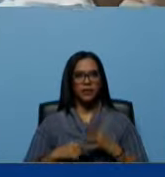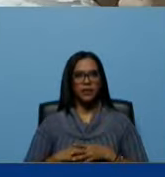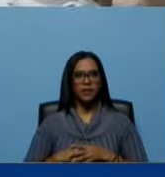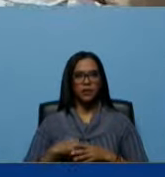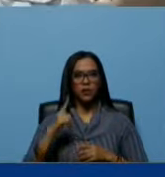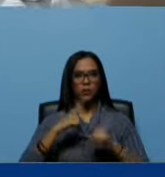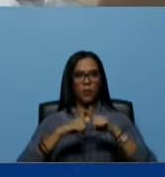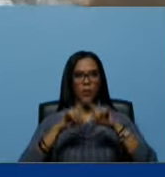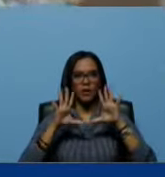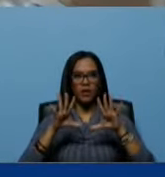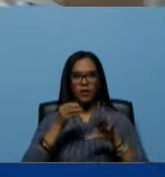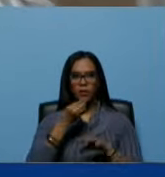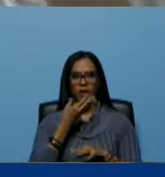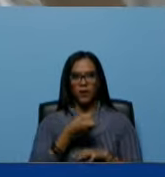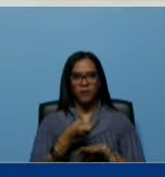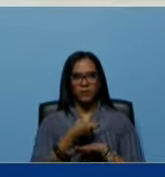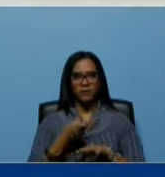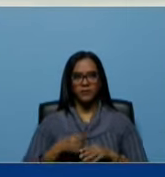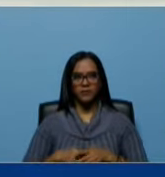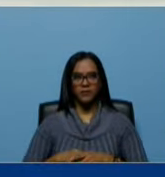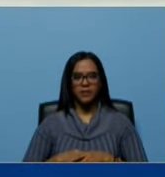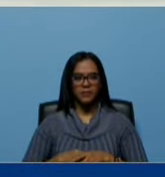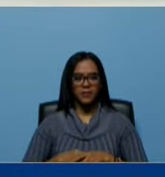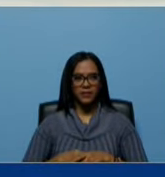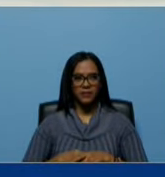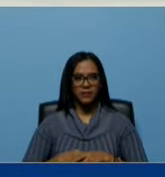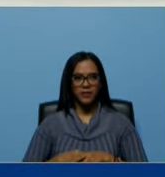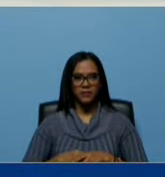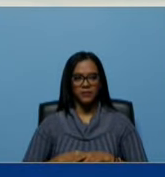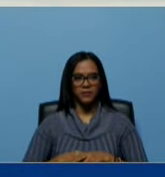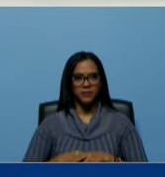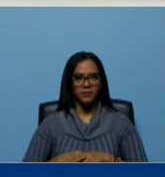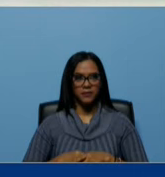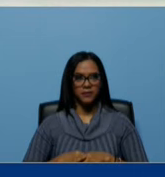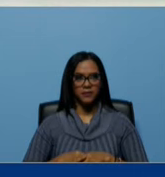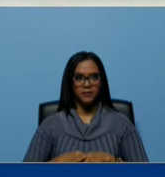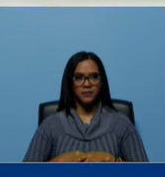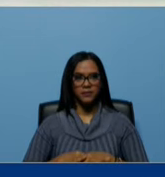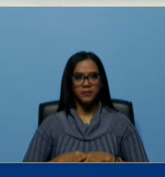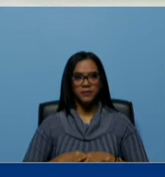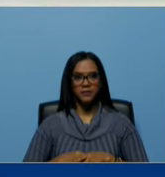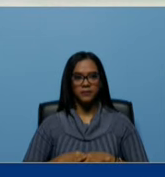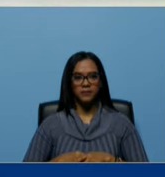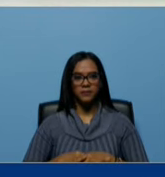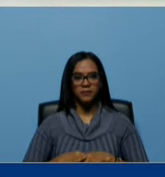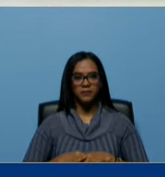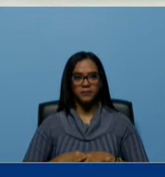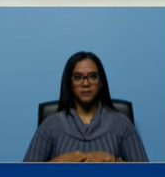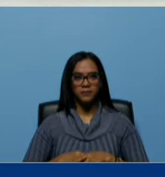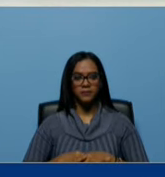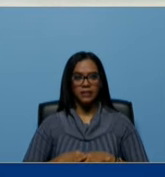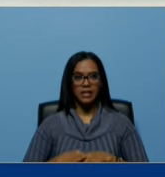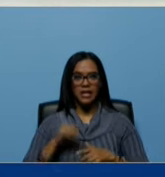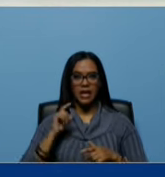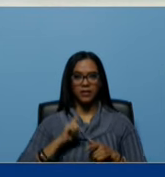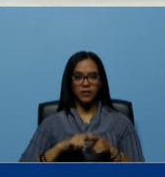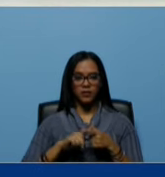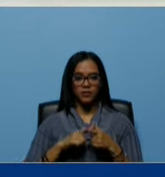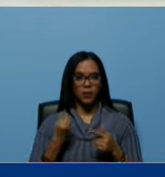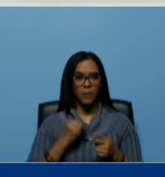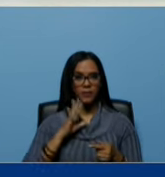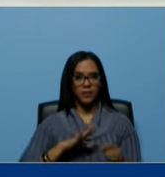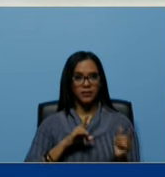1x10 el buen gobierno y las bricomiles salud bricomiles educación y entonces como ya están recuperados